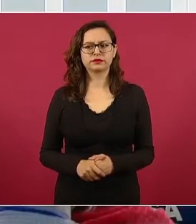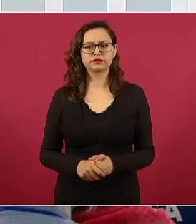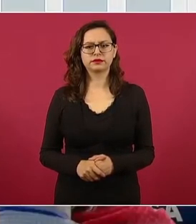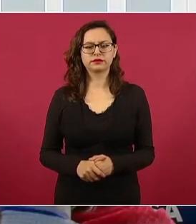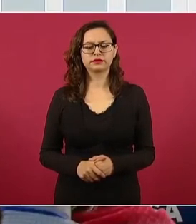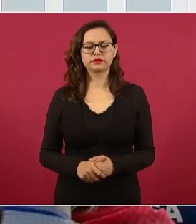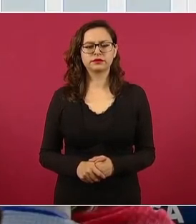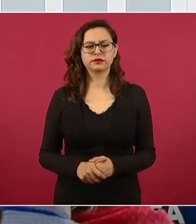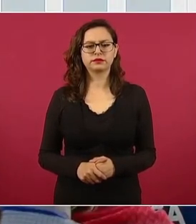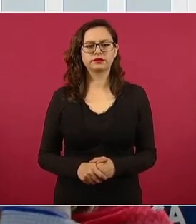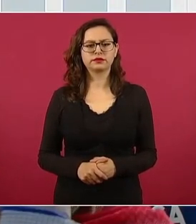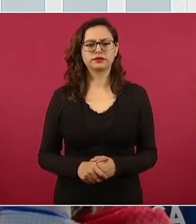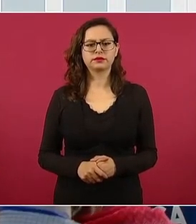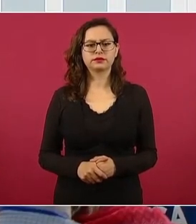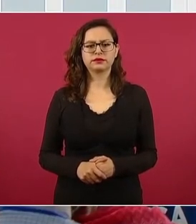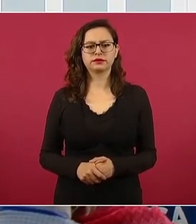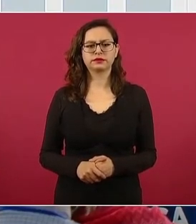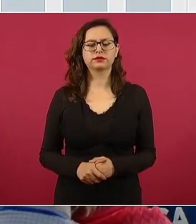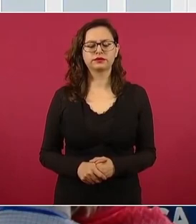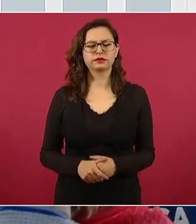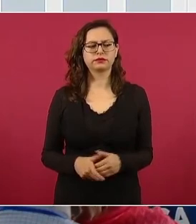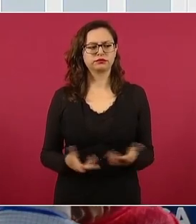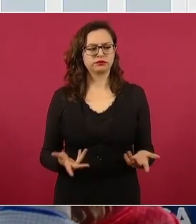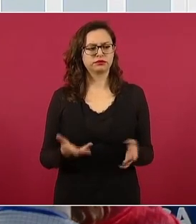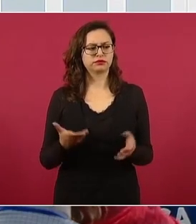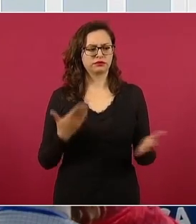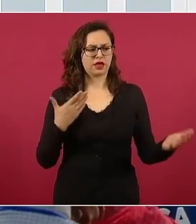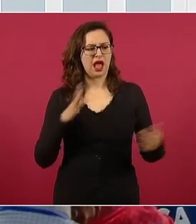No, pero hay otro, el de Calderón.